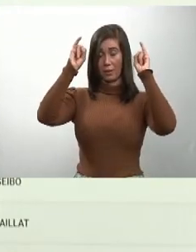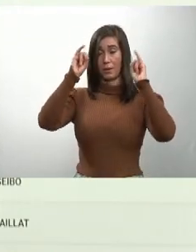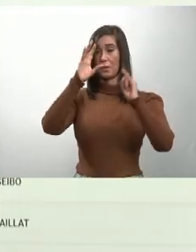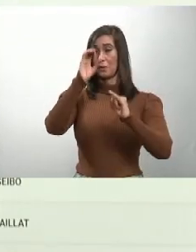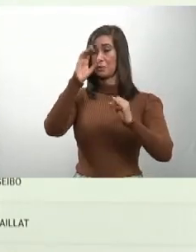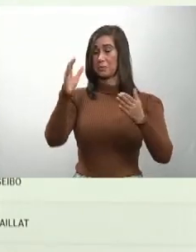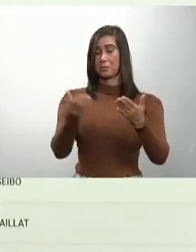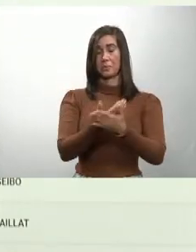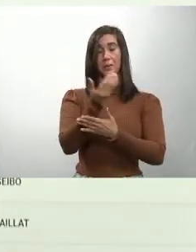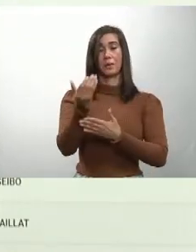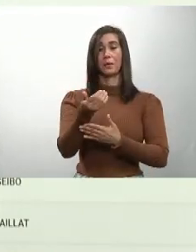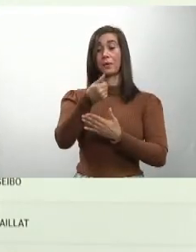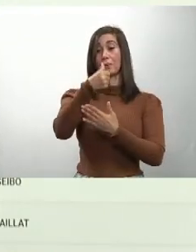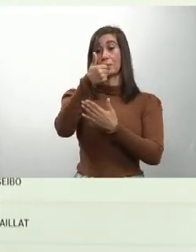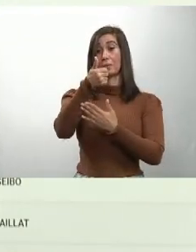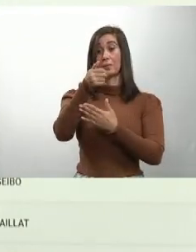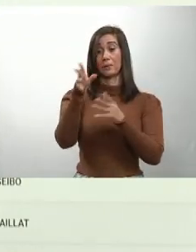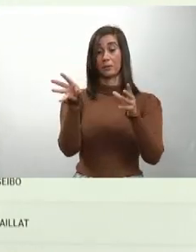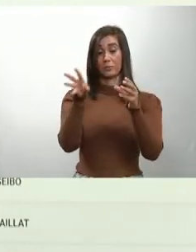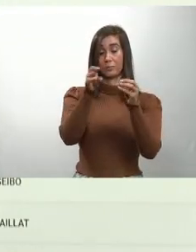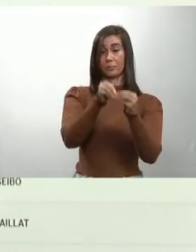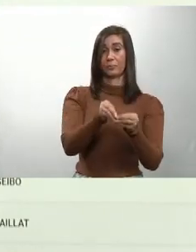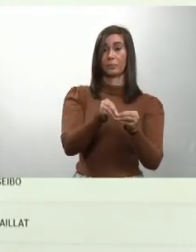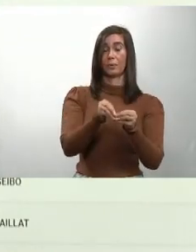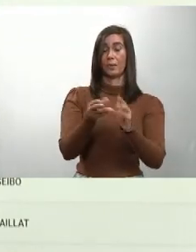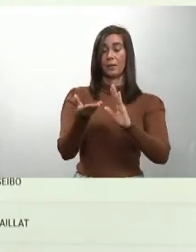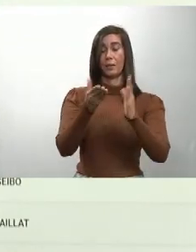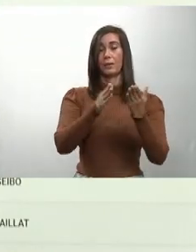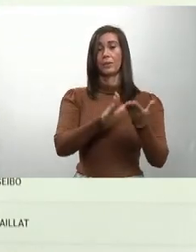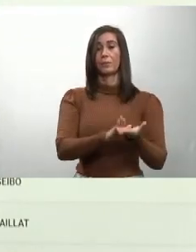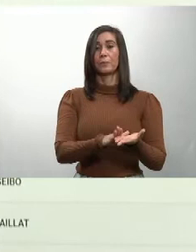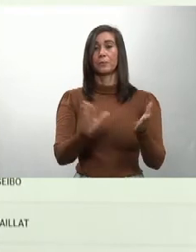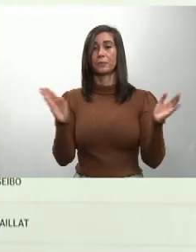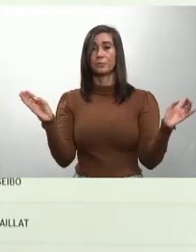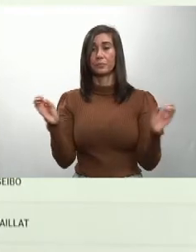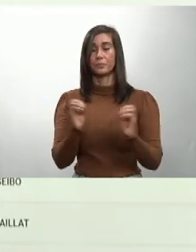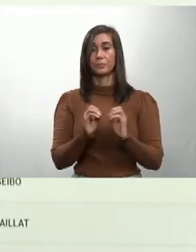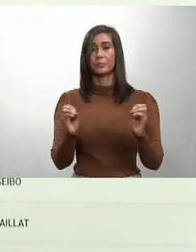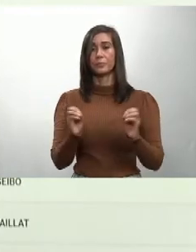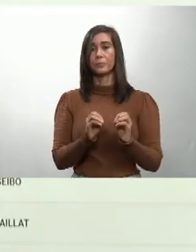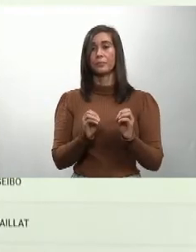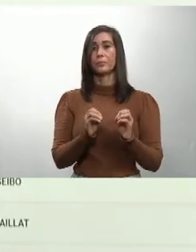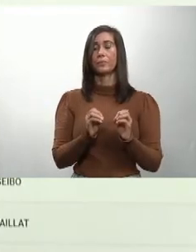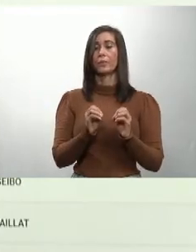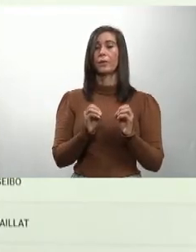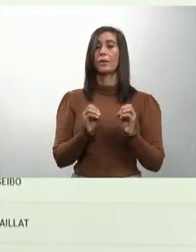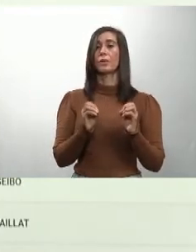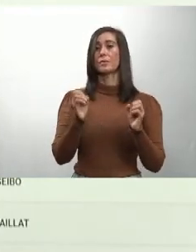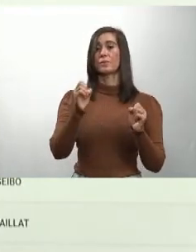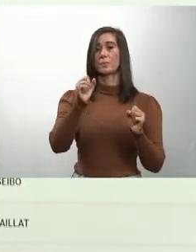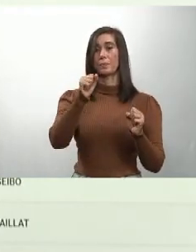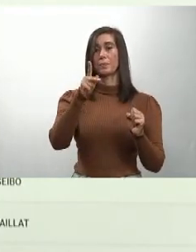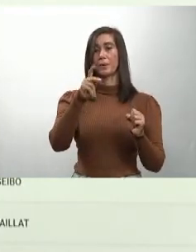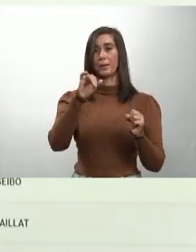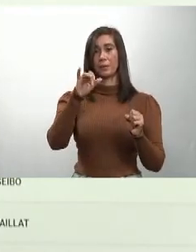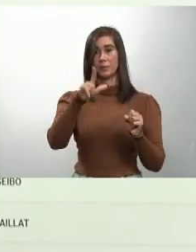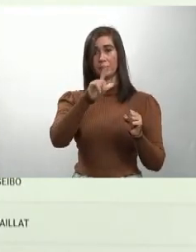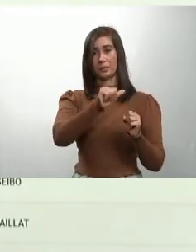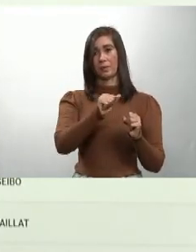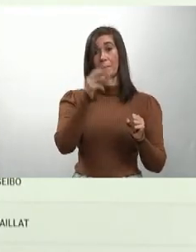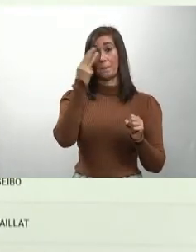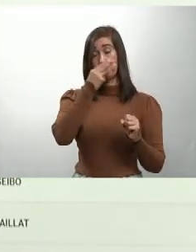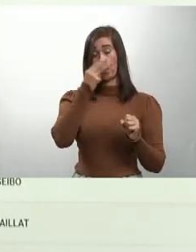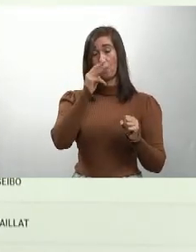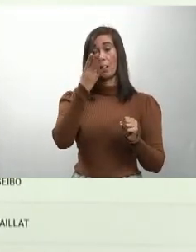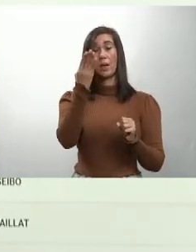casos nuevos, 10 acumulados, 0 fallecimientos. Espaillat, 14 casos nuevos,